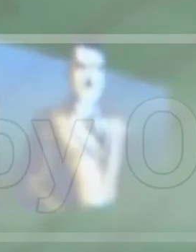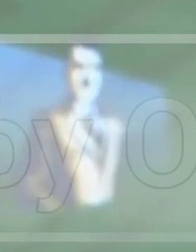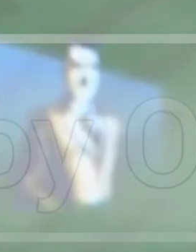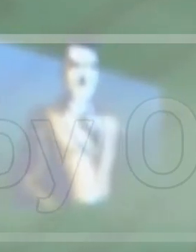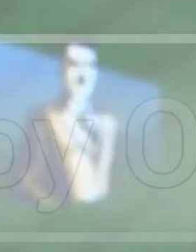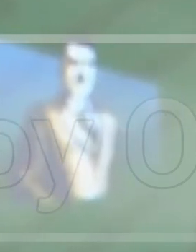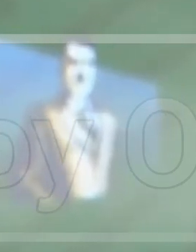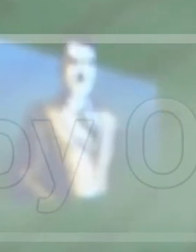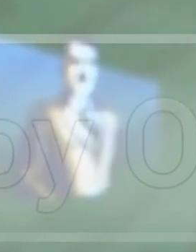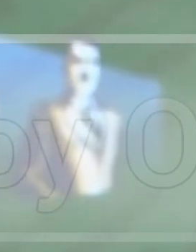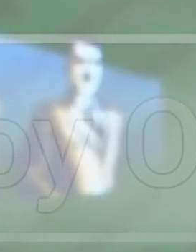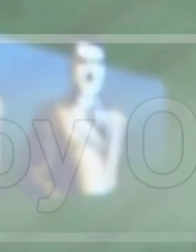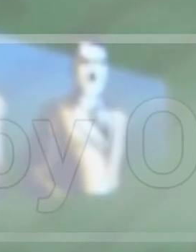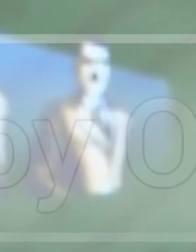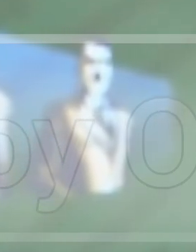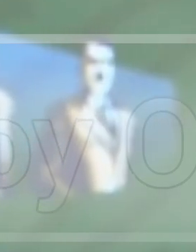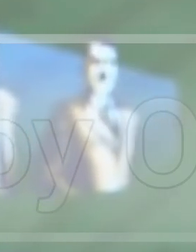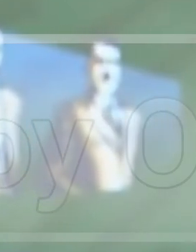pónganme la intro